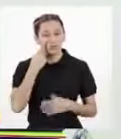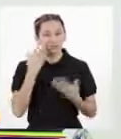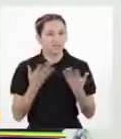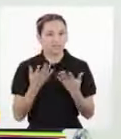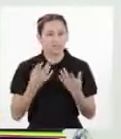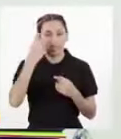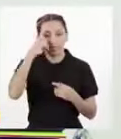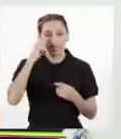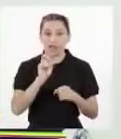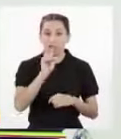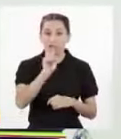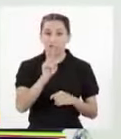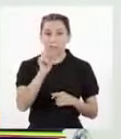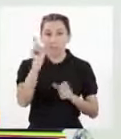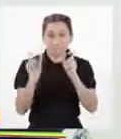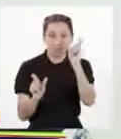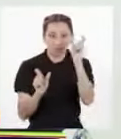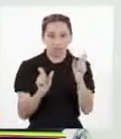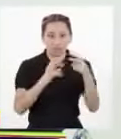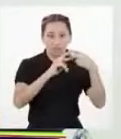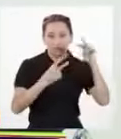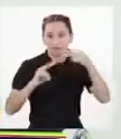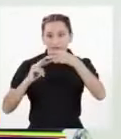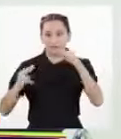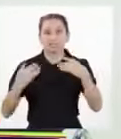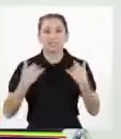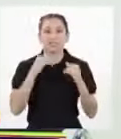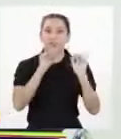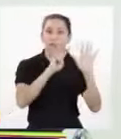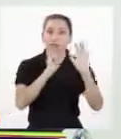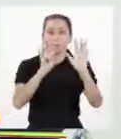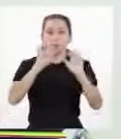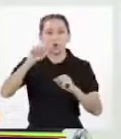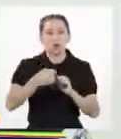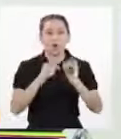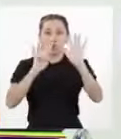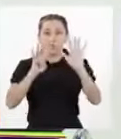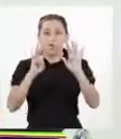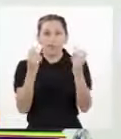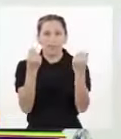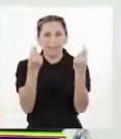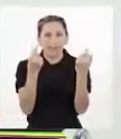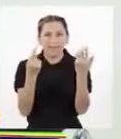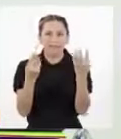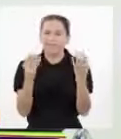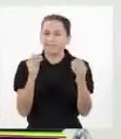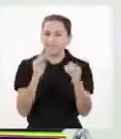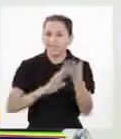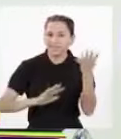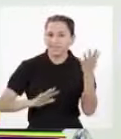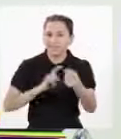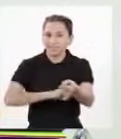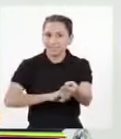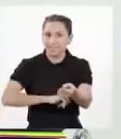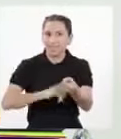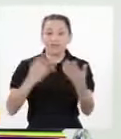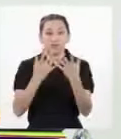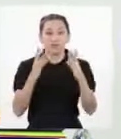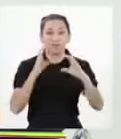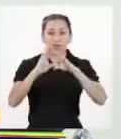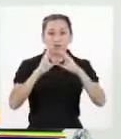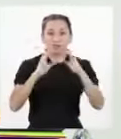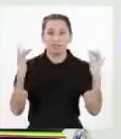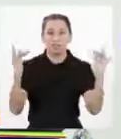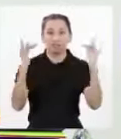al comparar el genoma de dos personas distintas arroja un 99,9% de similitud genética Es por ello que las publicaciones